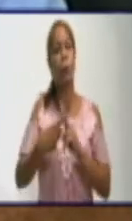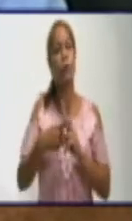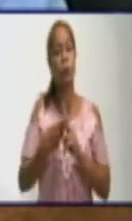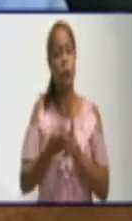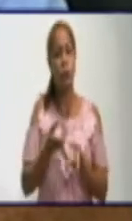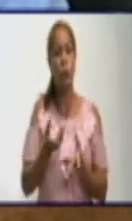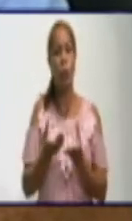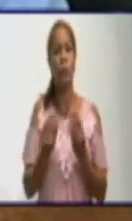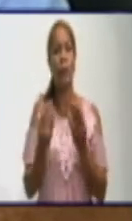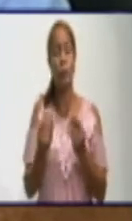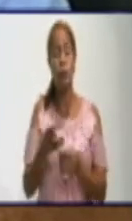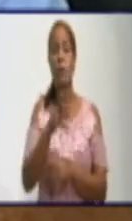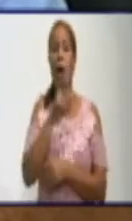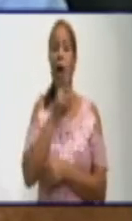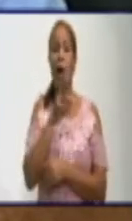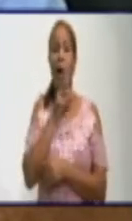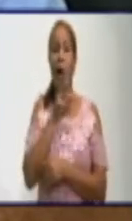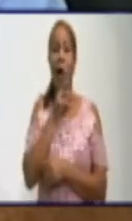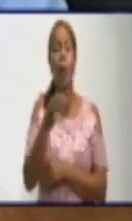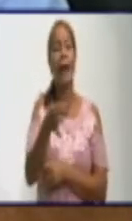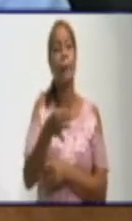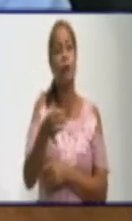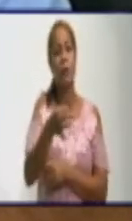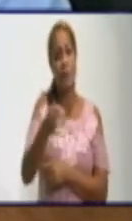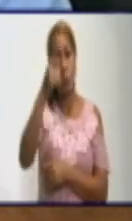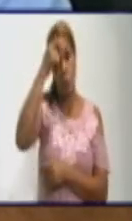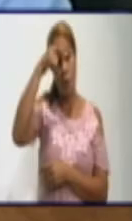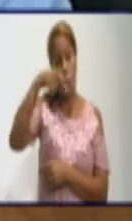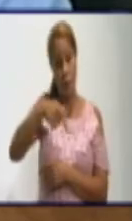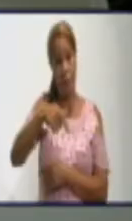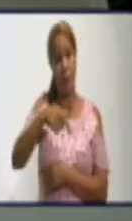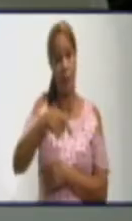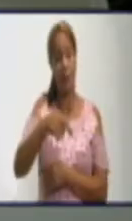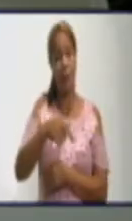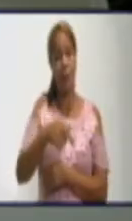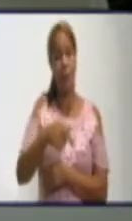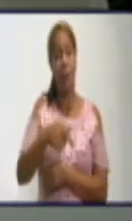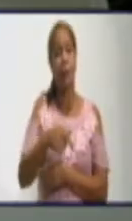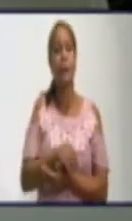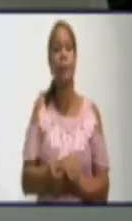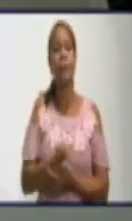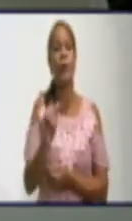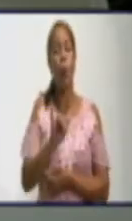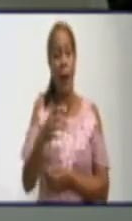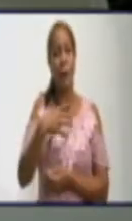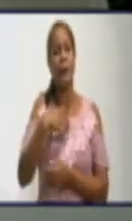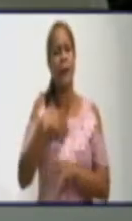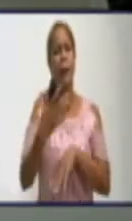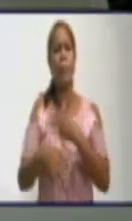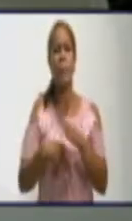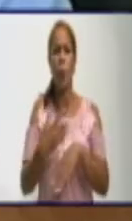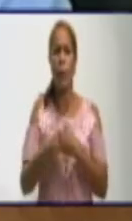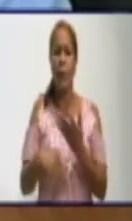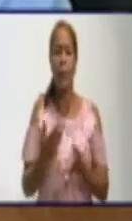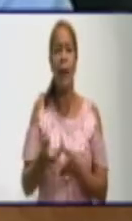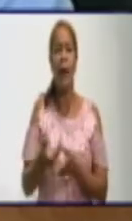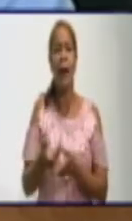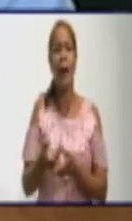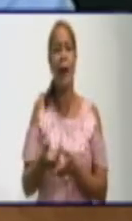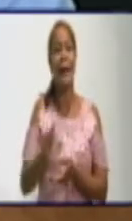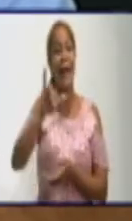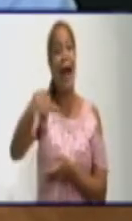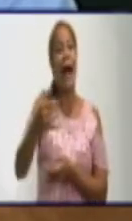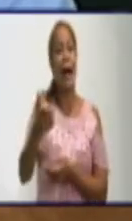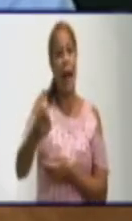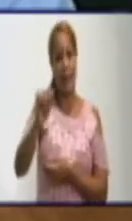comunidad de la Jatía en el municipio de Iguaní, el cual presentó problemas con el sello de la bomba y hoy debe quedar solucionado